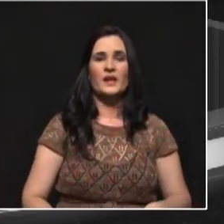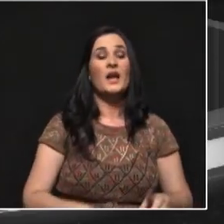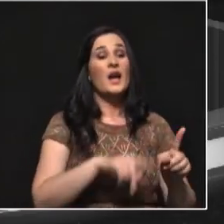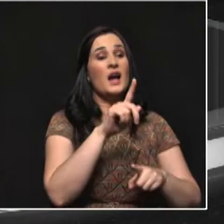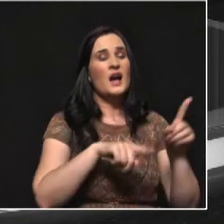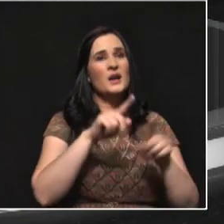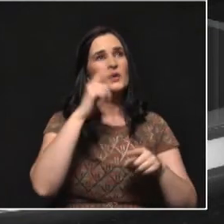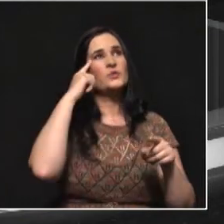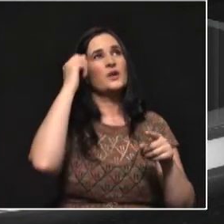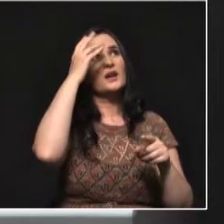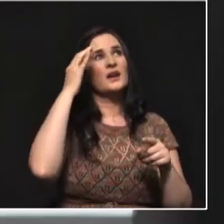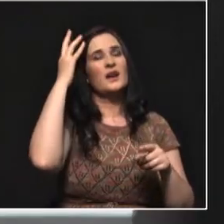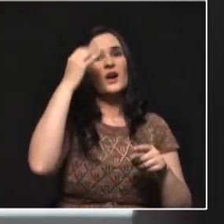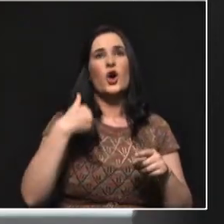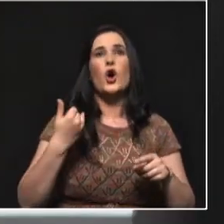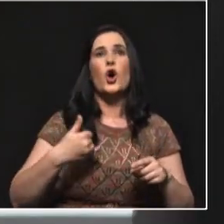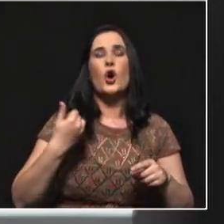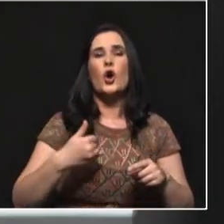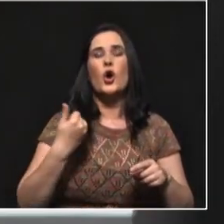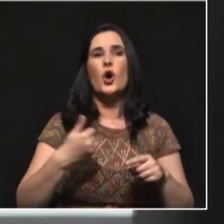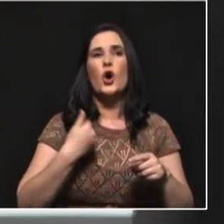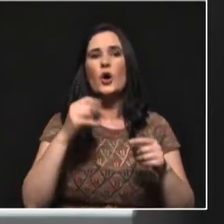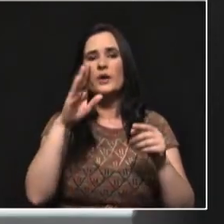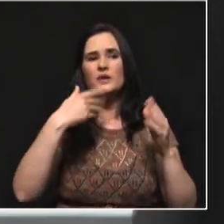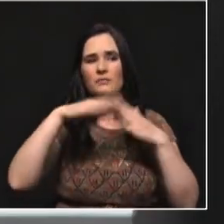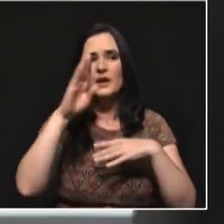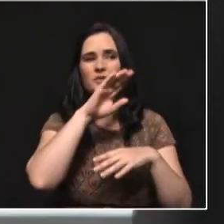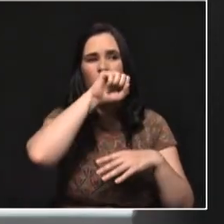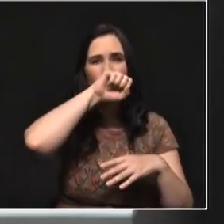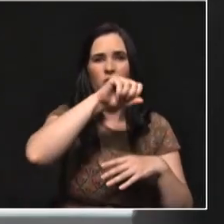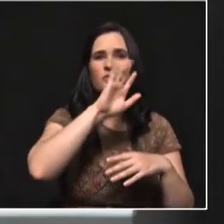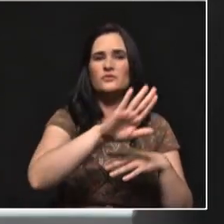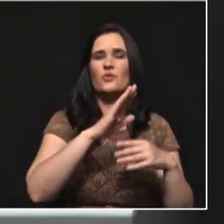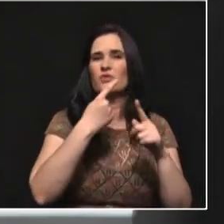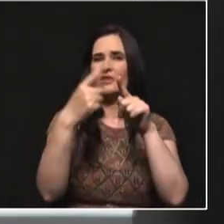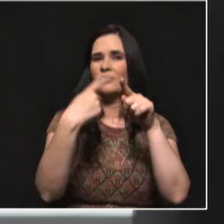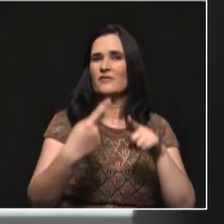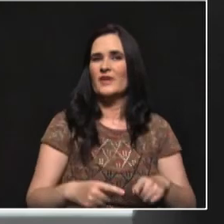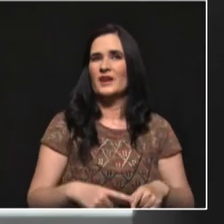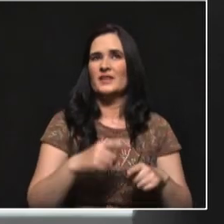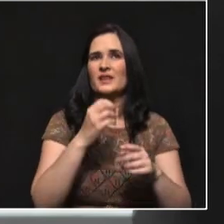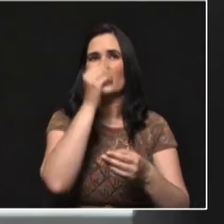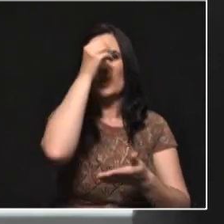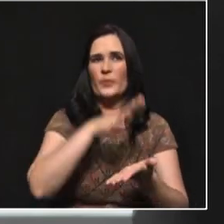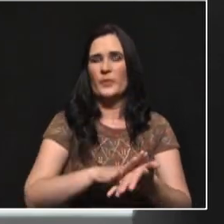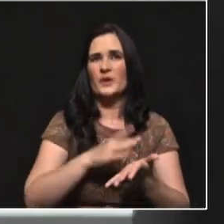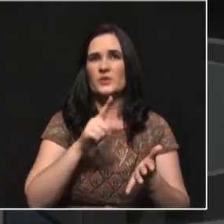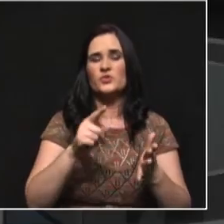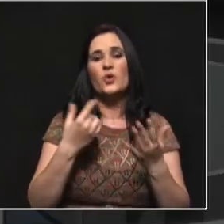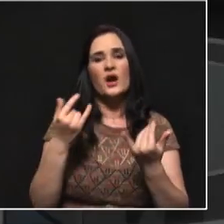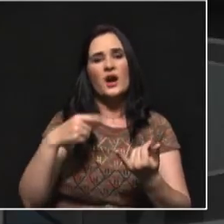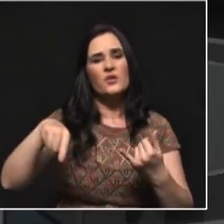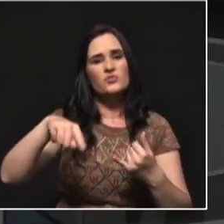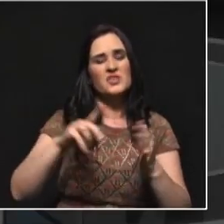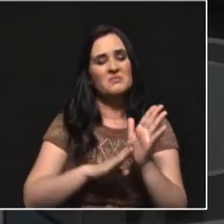piensa mucho en eso. Los jóvenes ahora sí son más comprometidos con causas y demás. Los jóvenes que normalmente no votan, ¿ve usted una evolución en ese